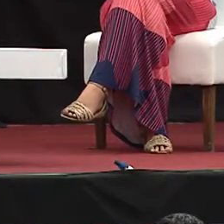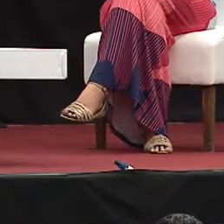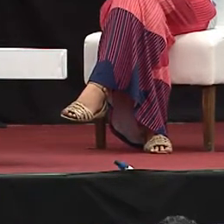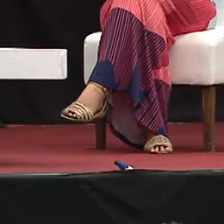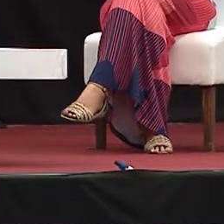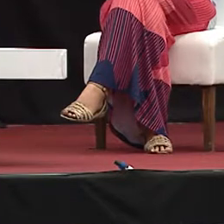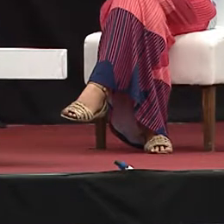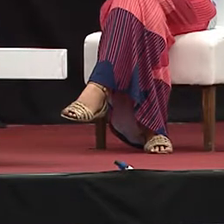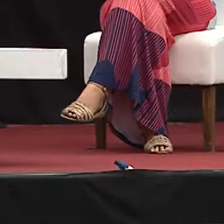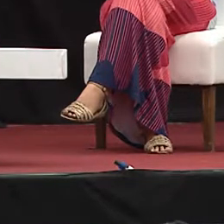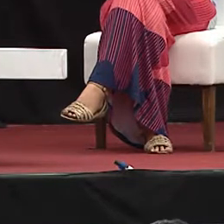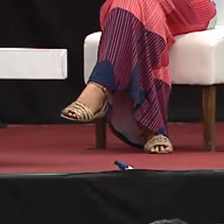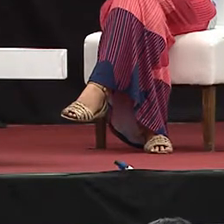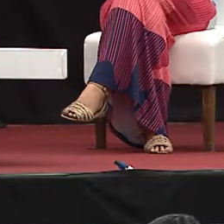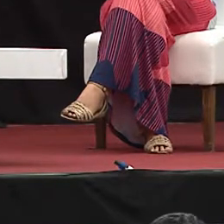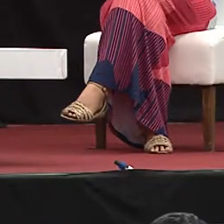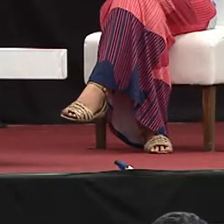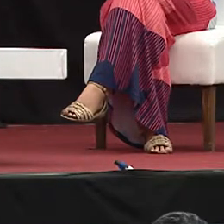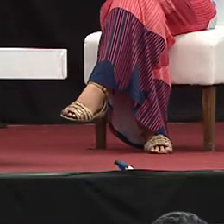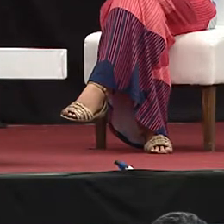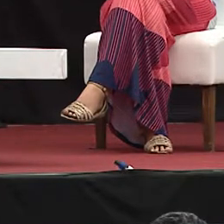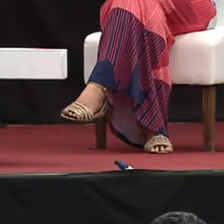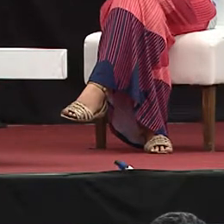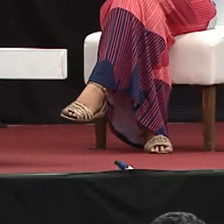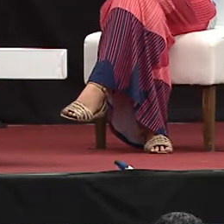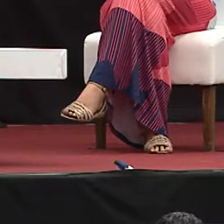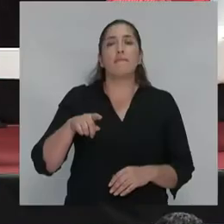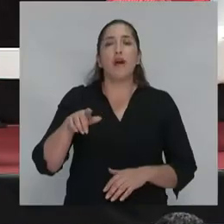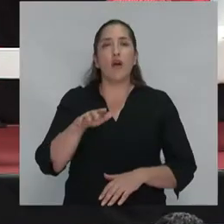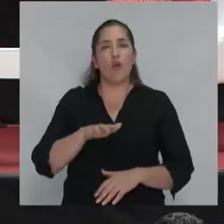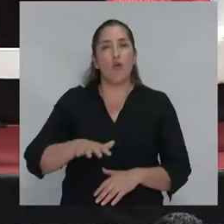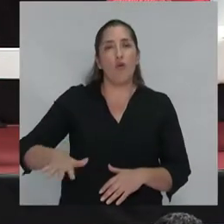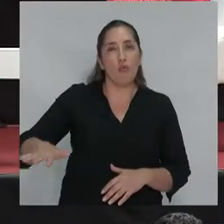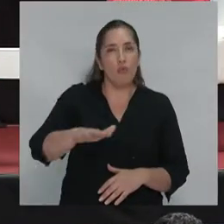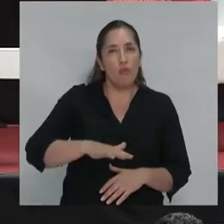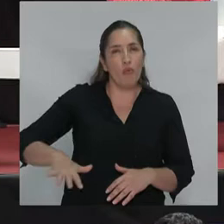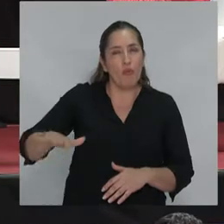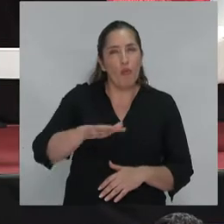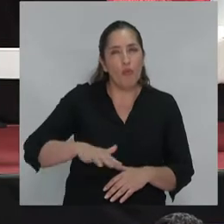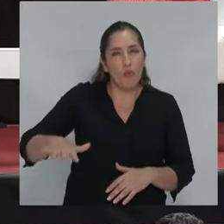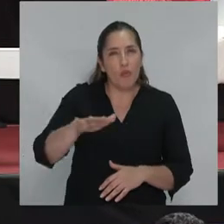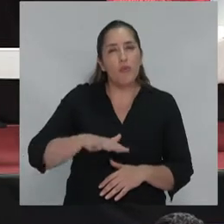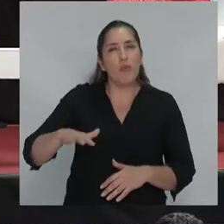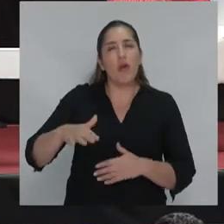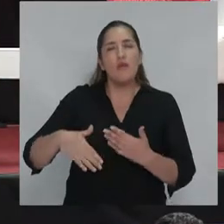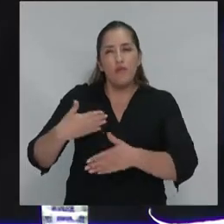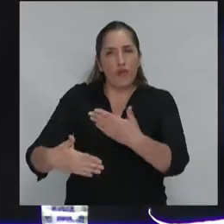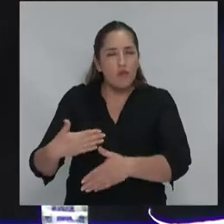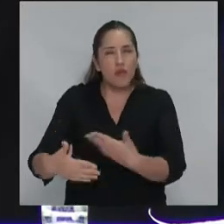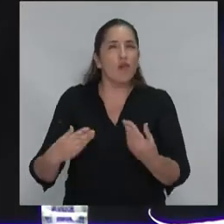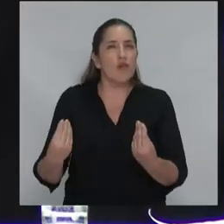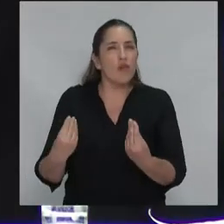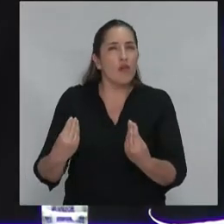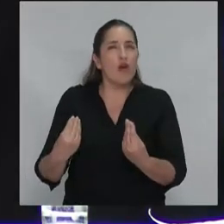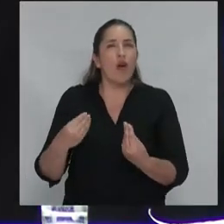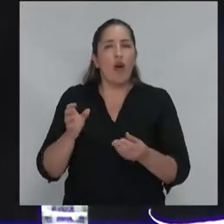el populismo de derecha, donde van a construir un pueblo, pero un pueblo entendido, básicamente, o en